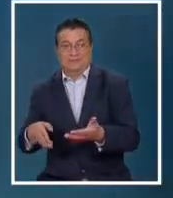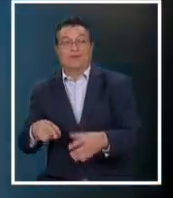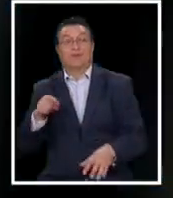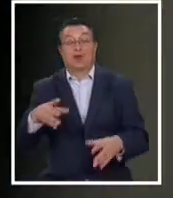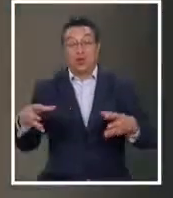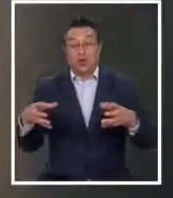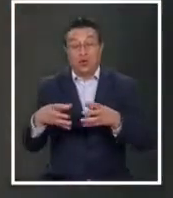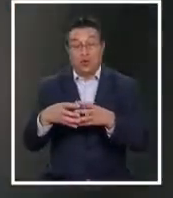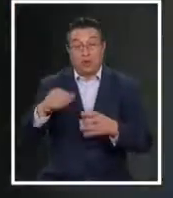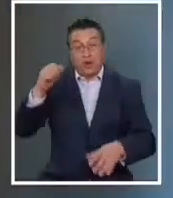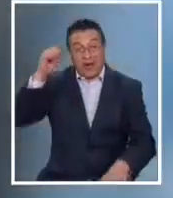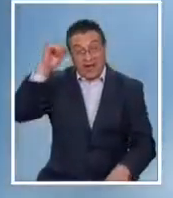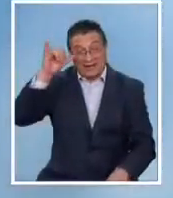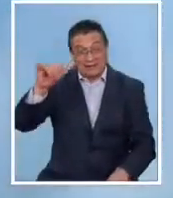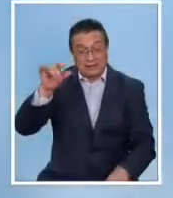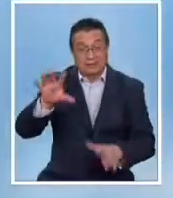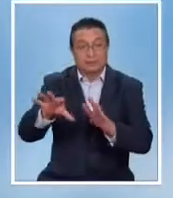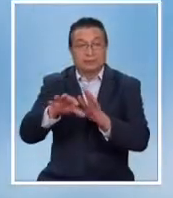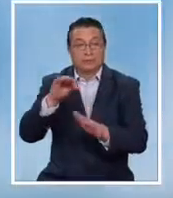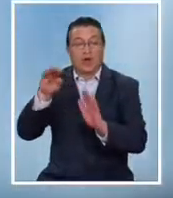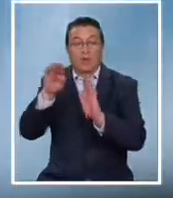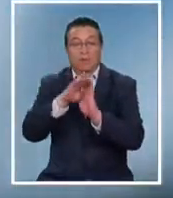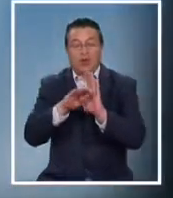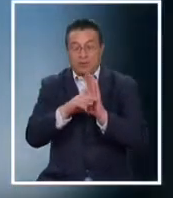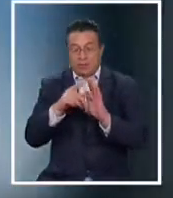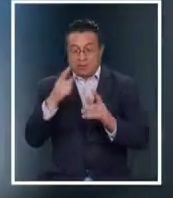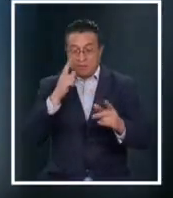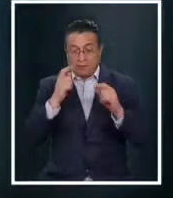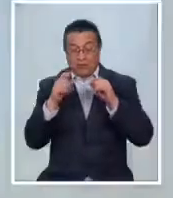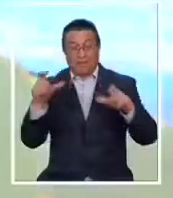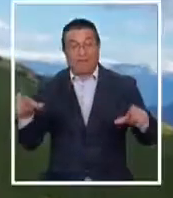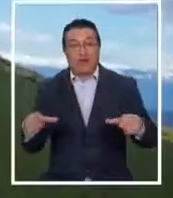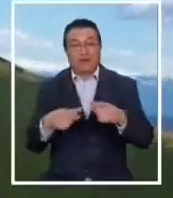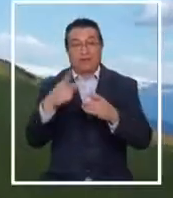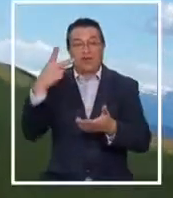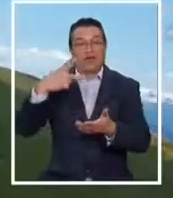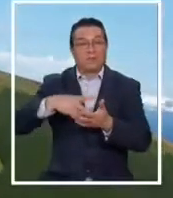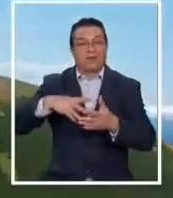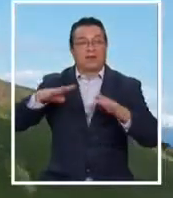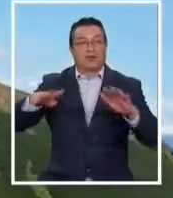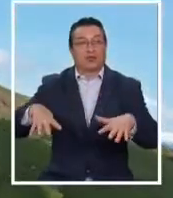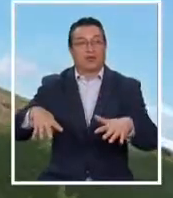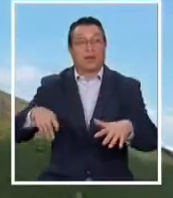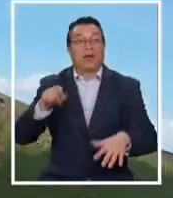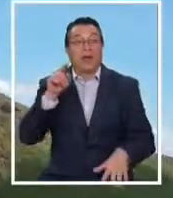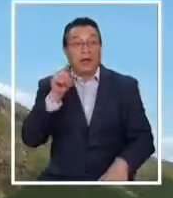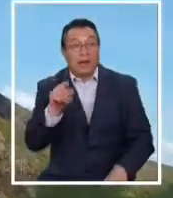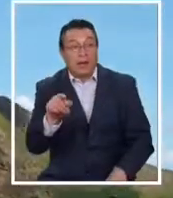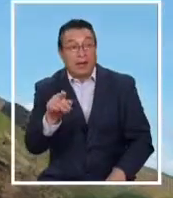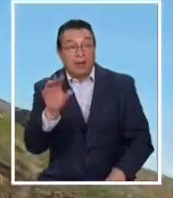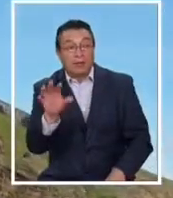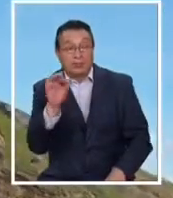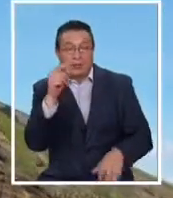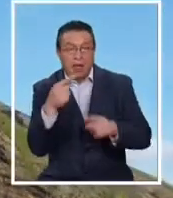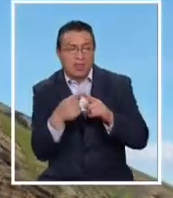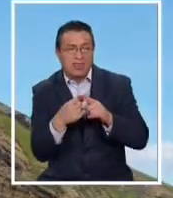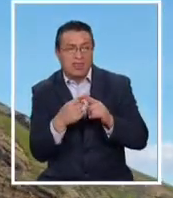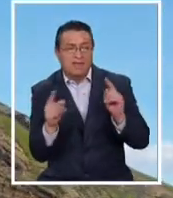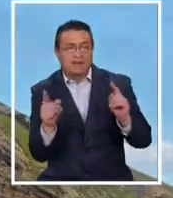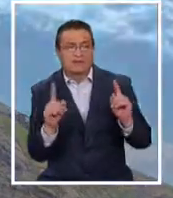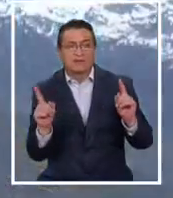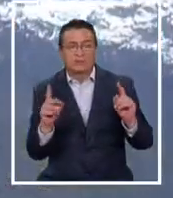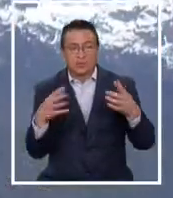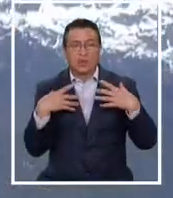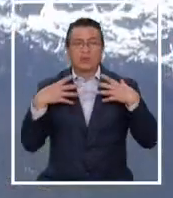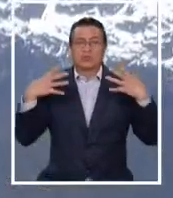Aysén fue identificado en un programa de riesgos de volcanes en 2019. Entonces no se diferenció ningún